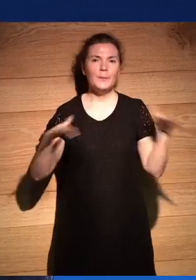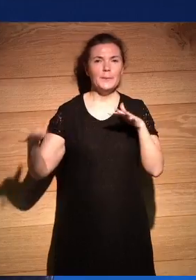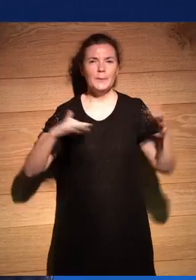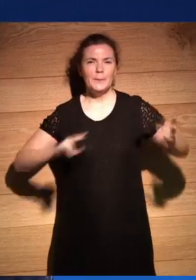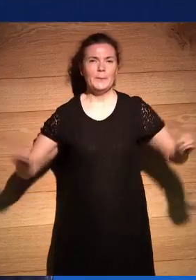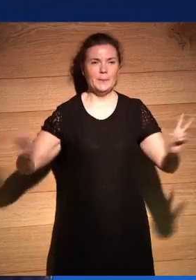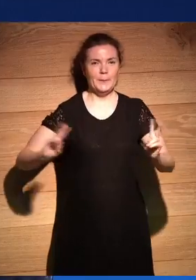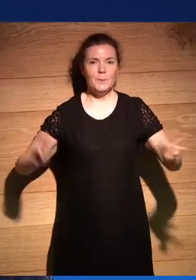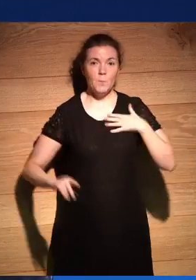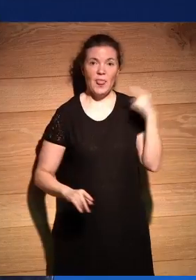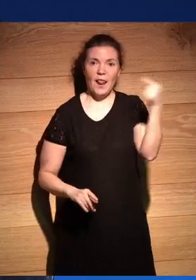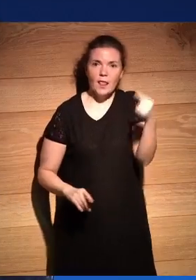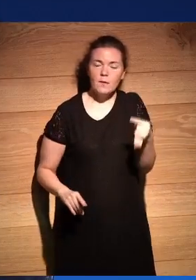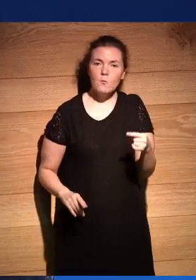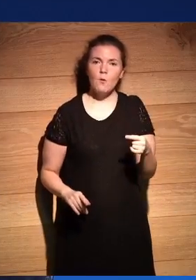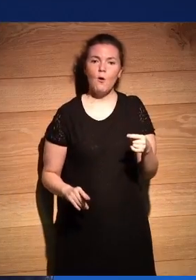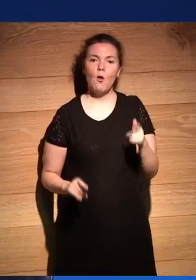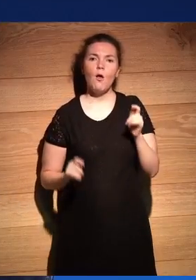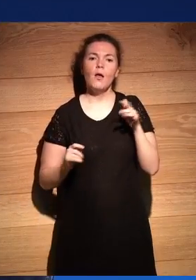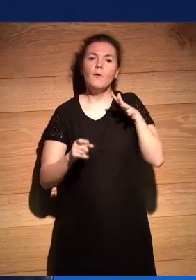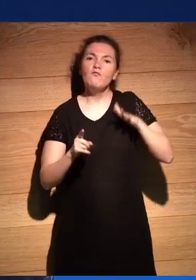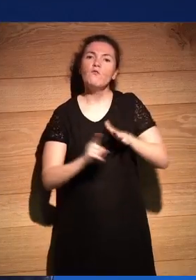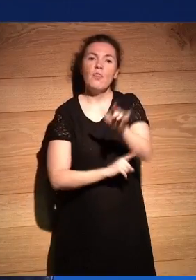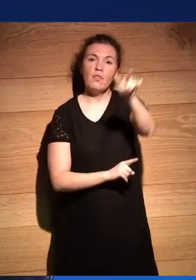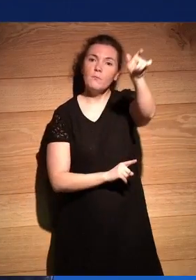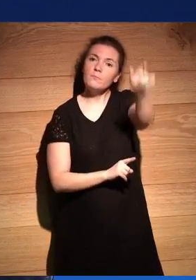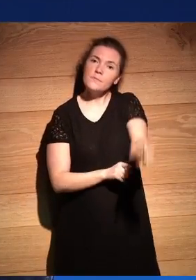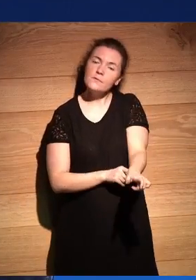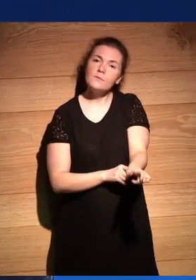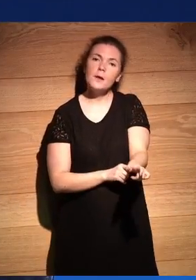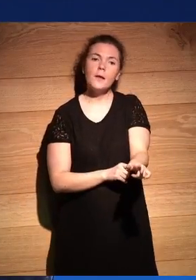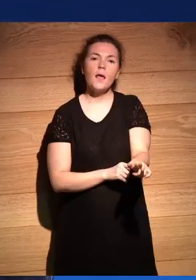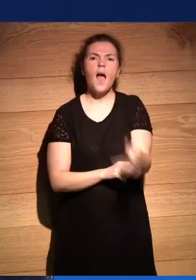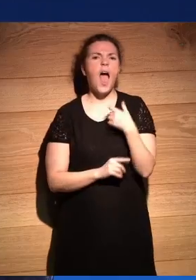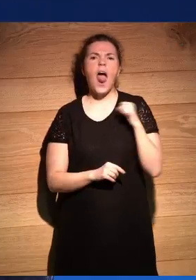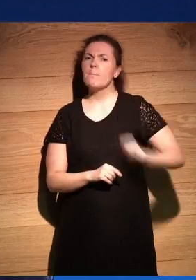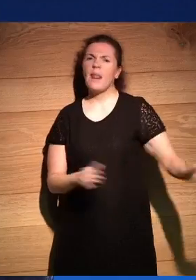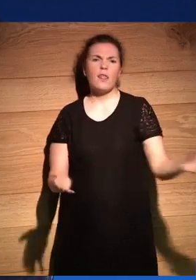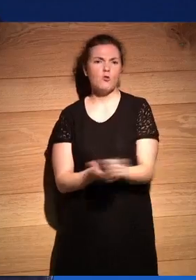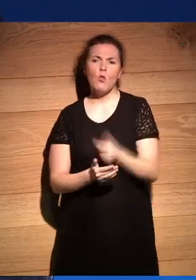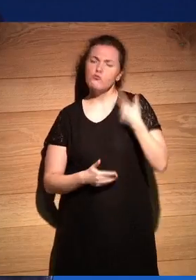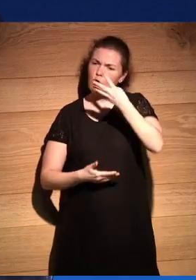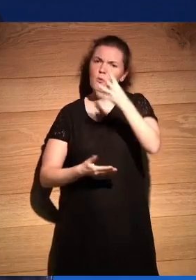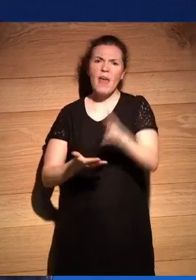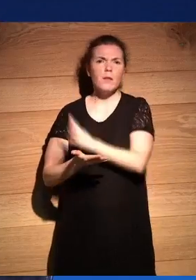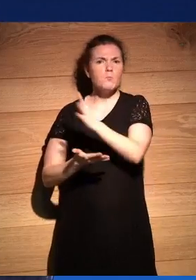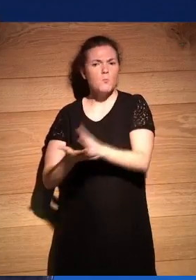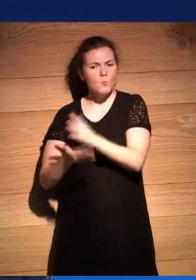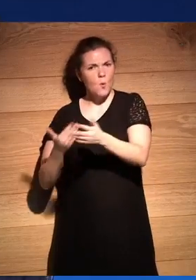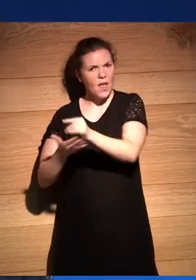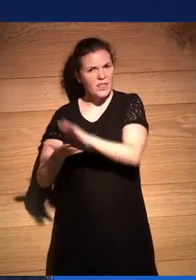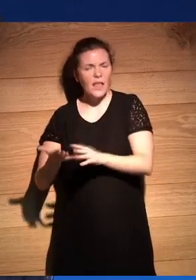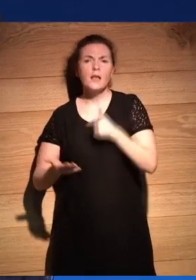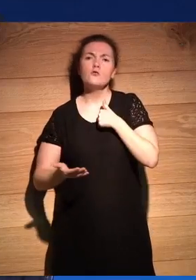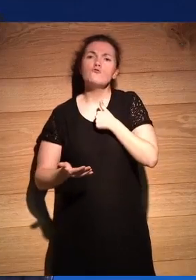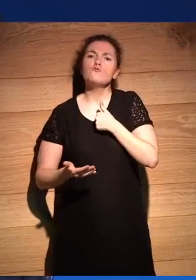vez nocivo y negativo ¿no? puede causar en alguien que diga a la mierda todo voy a ser poeta y voy a salir a conocer quiero decir en